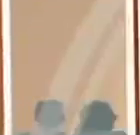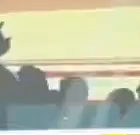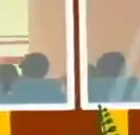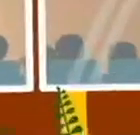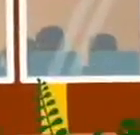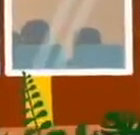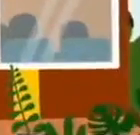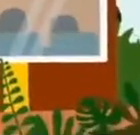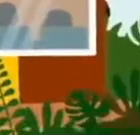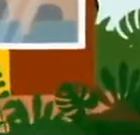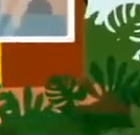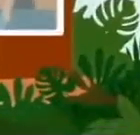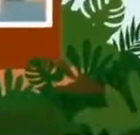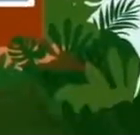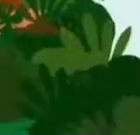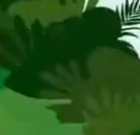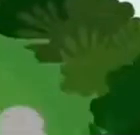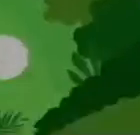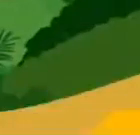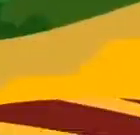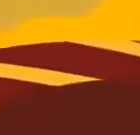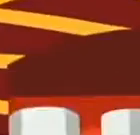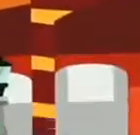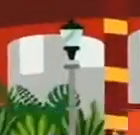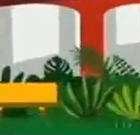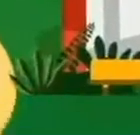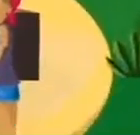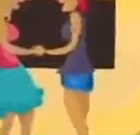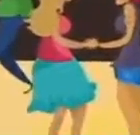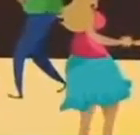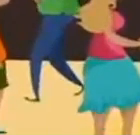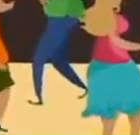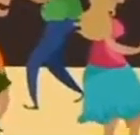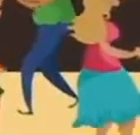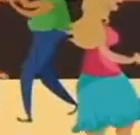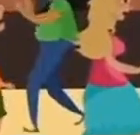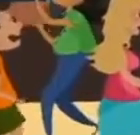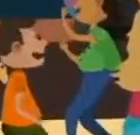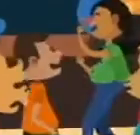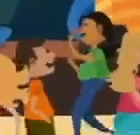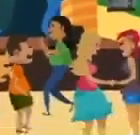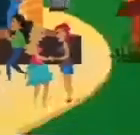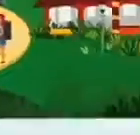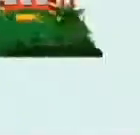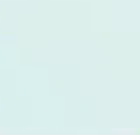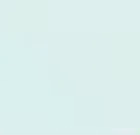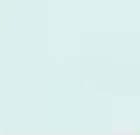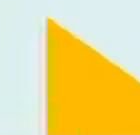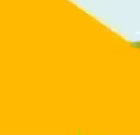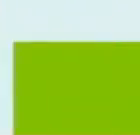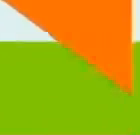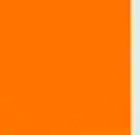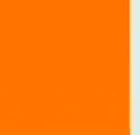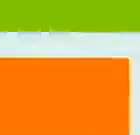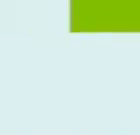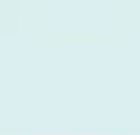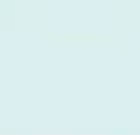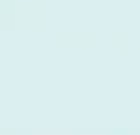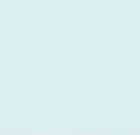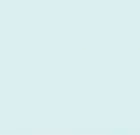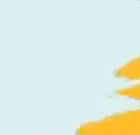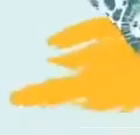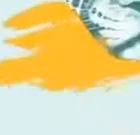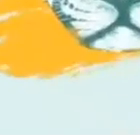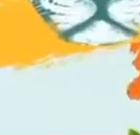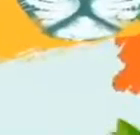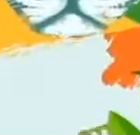espíritu y un factor primordial que impulsa la economía a partir de las identidades y la singularidad territorial. La inversión que hacemos en ella, como